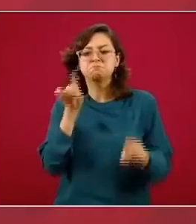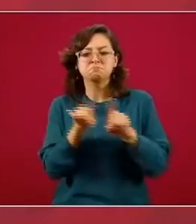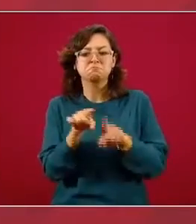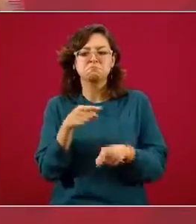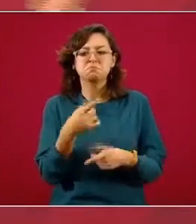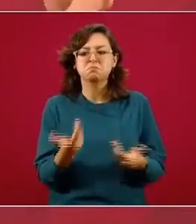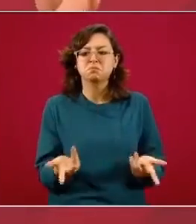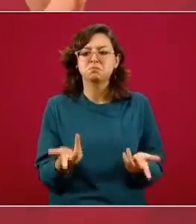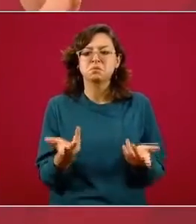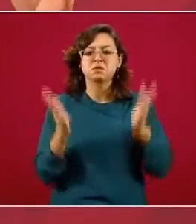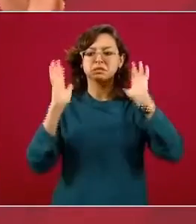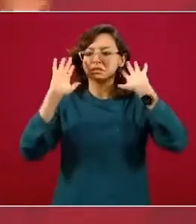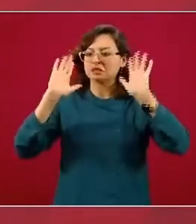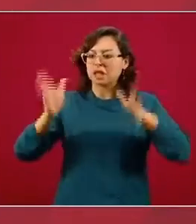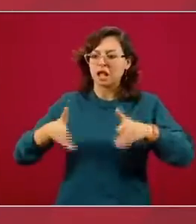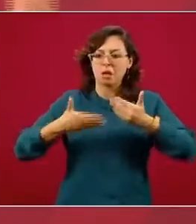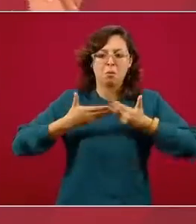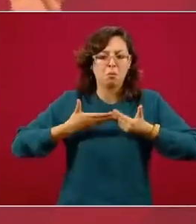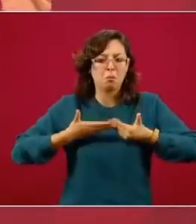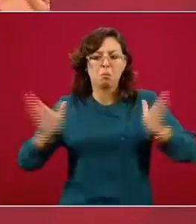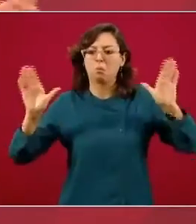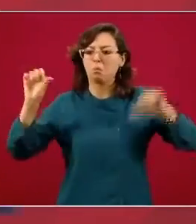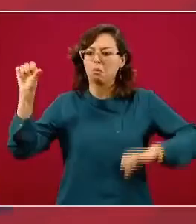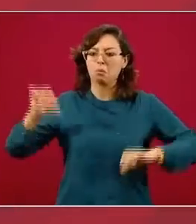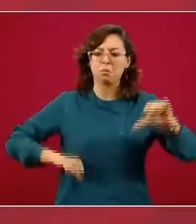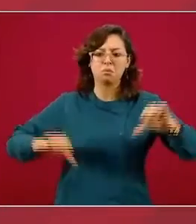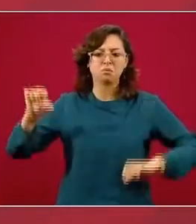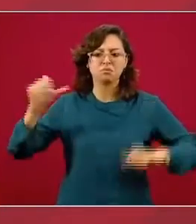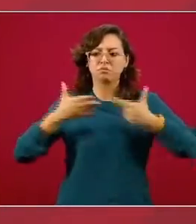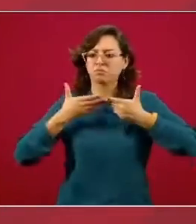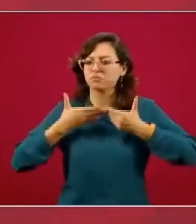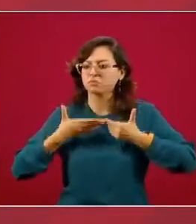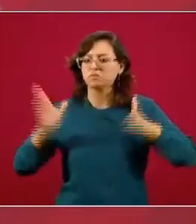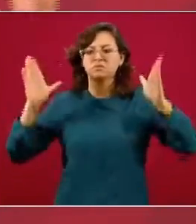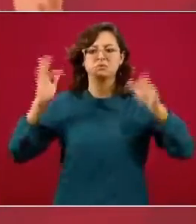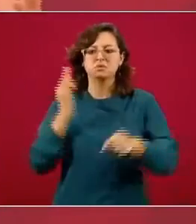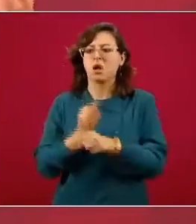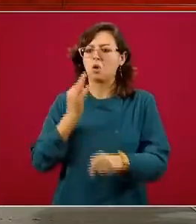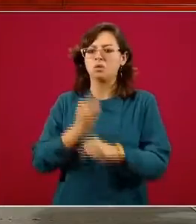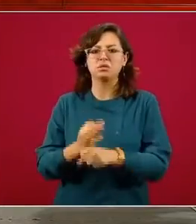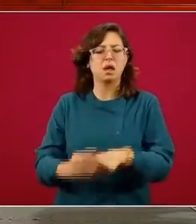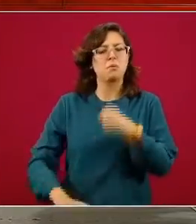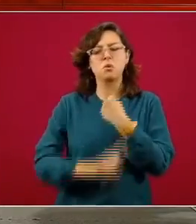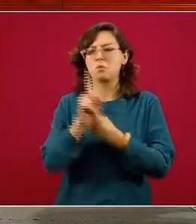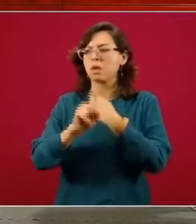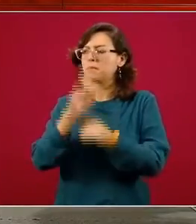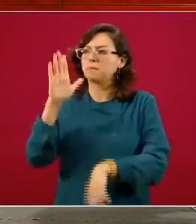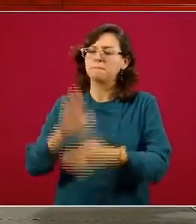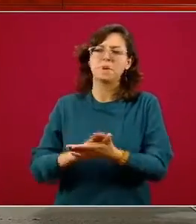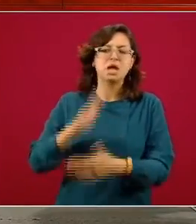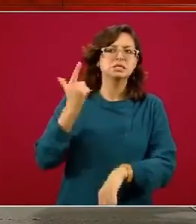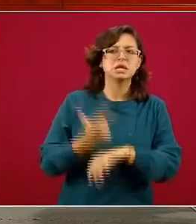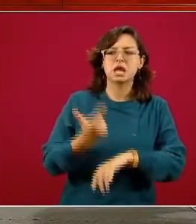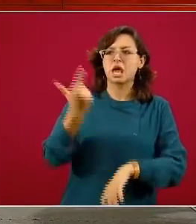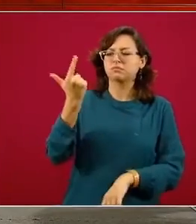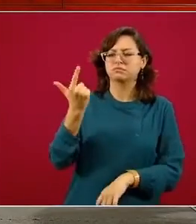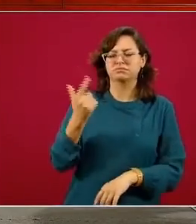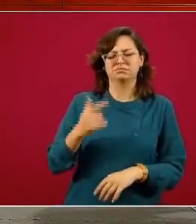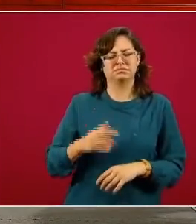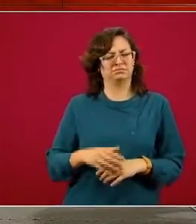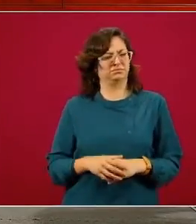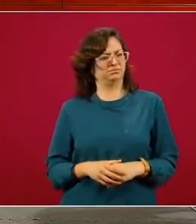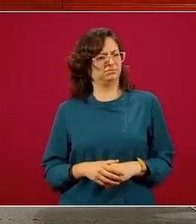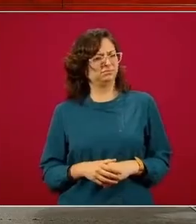dice abren el país, abren las actividades cuando estamos en el momento de máxima transmisión quien